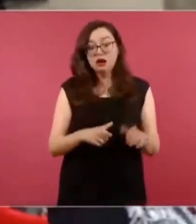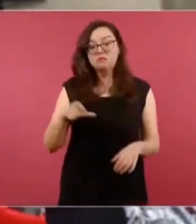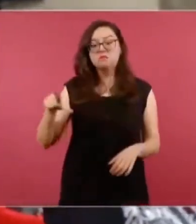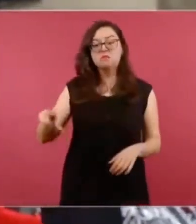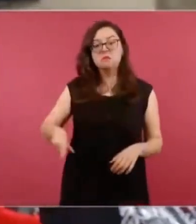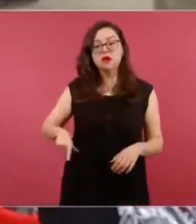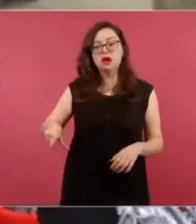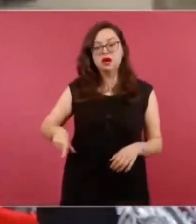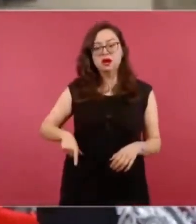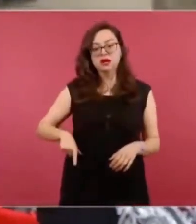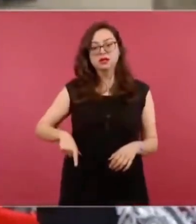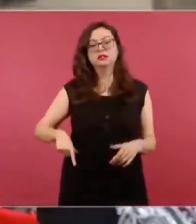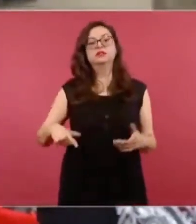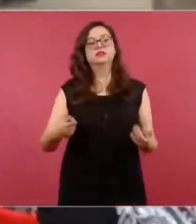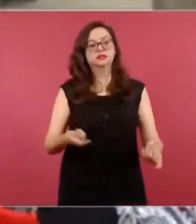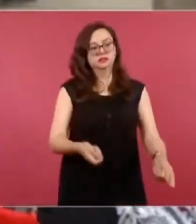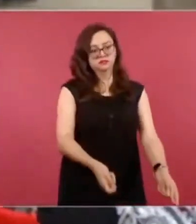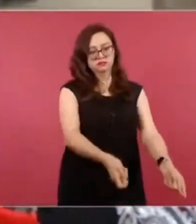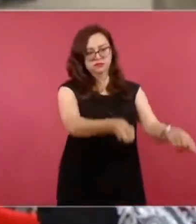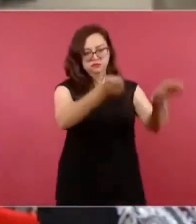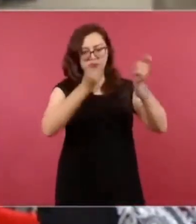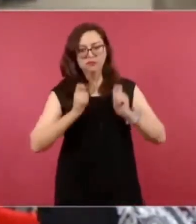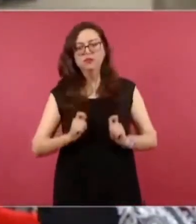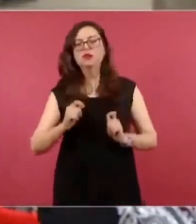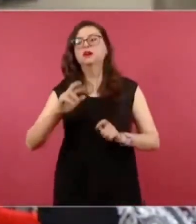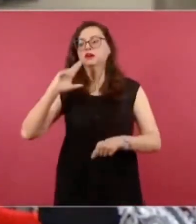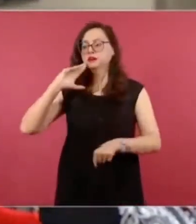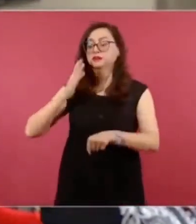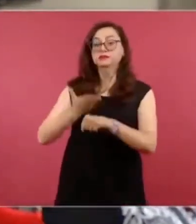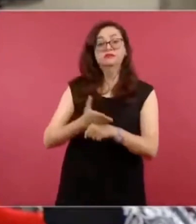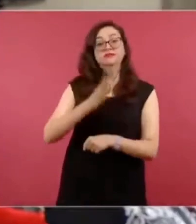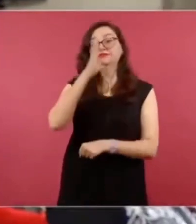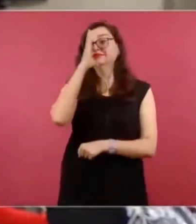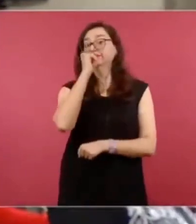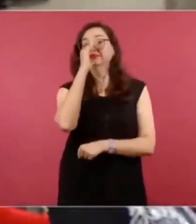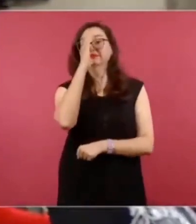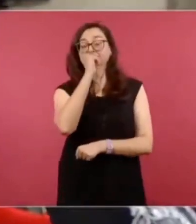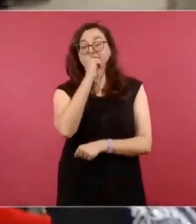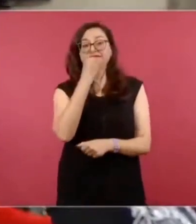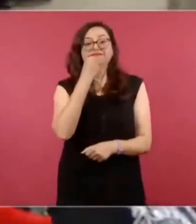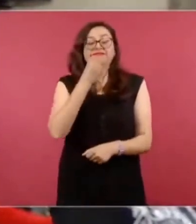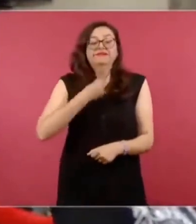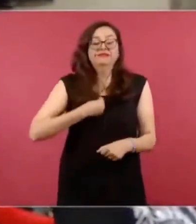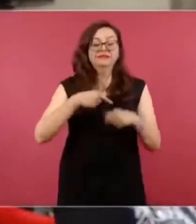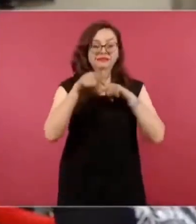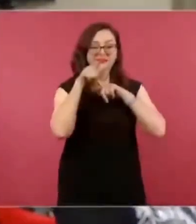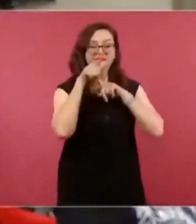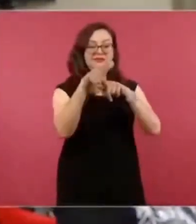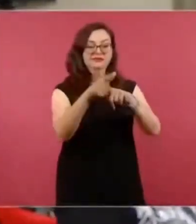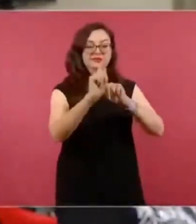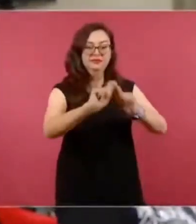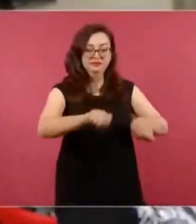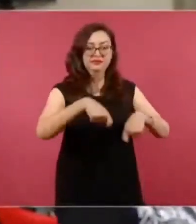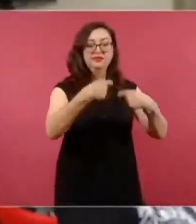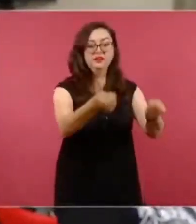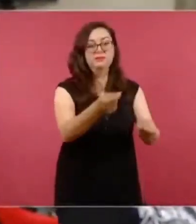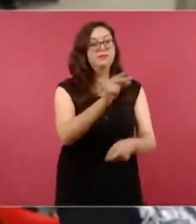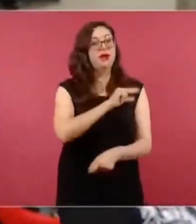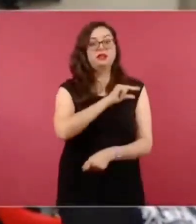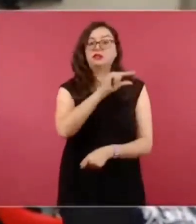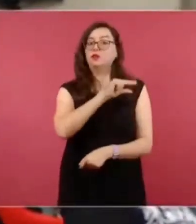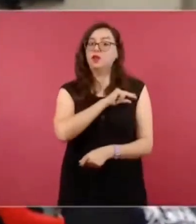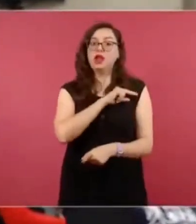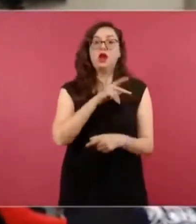tienen la capacidad de reasumir su responsabilidad. Bajo esa óptica, pues a muchos los convencen y